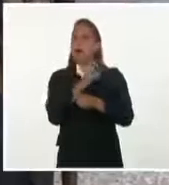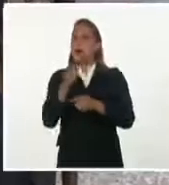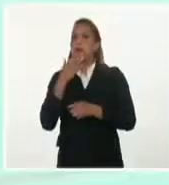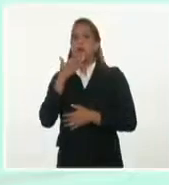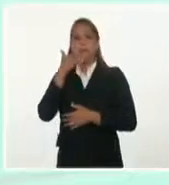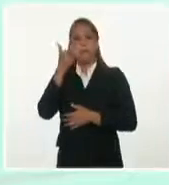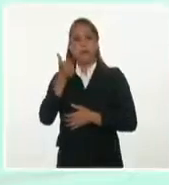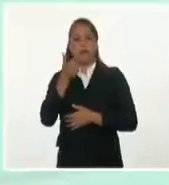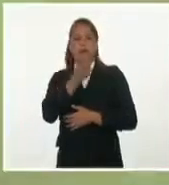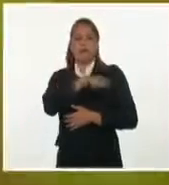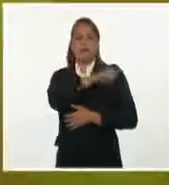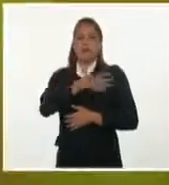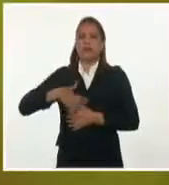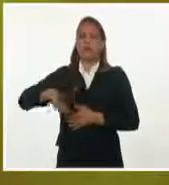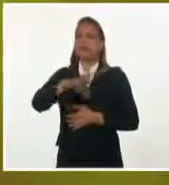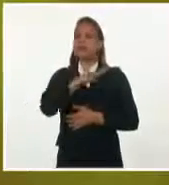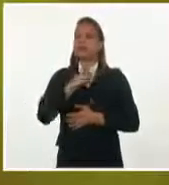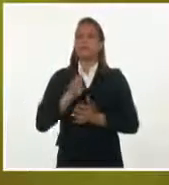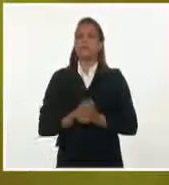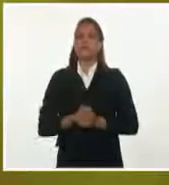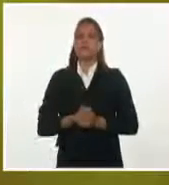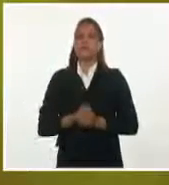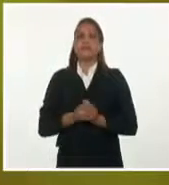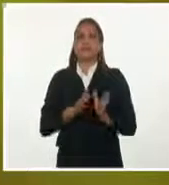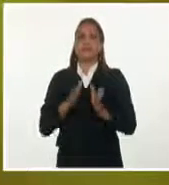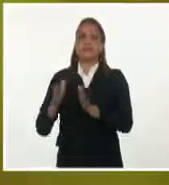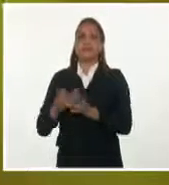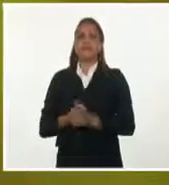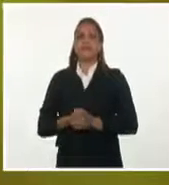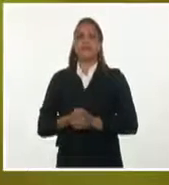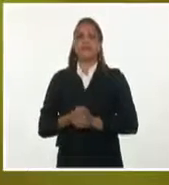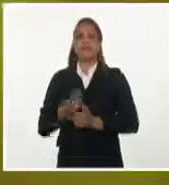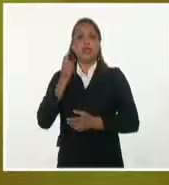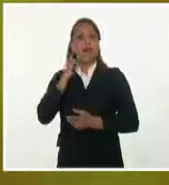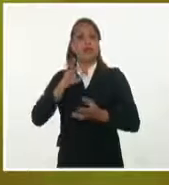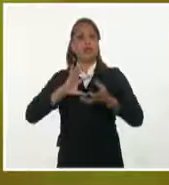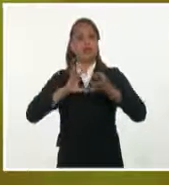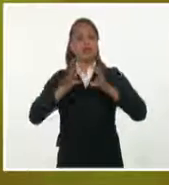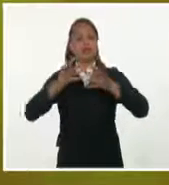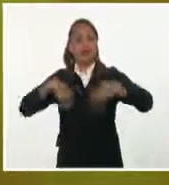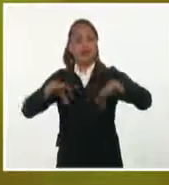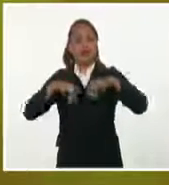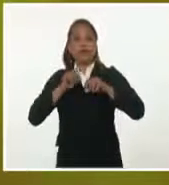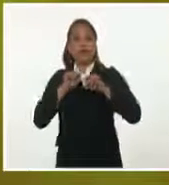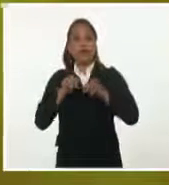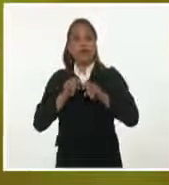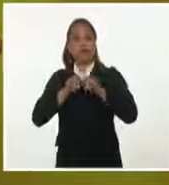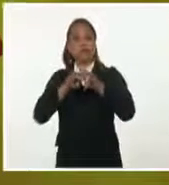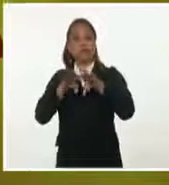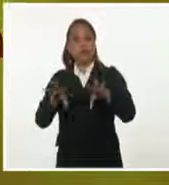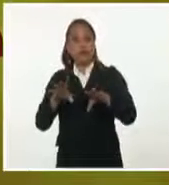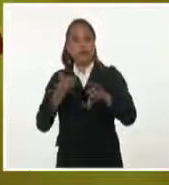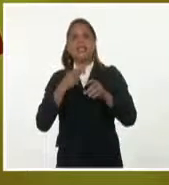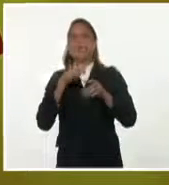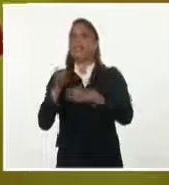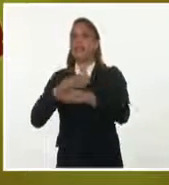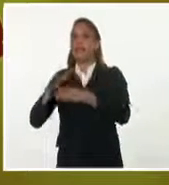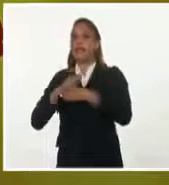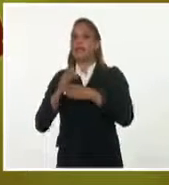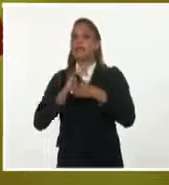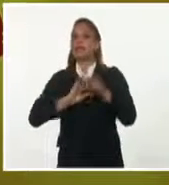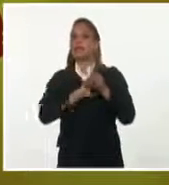efectiva a nivel poblacional. Ahora bien, la complejidad epidemiológica actual y la circulación de nuevas cepas del virus